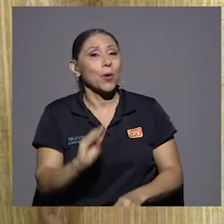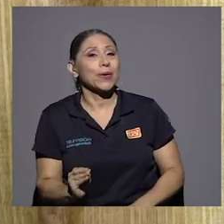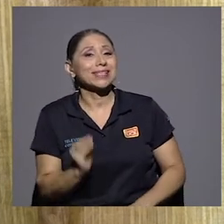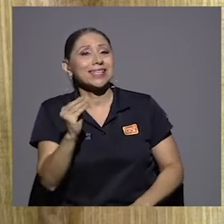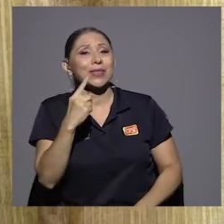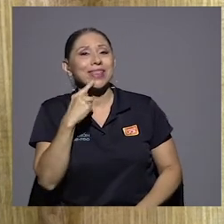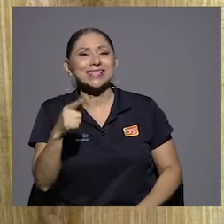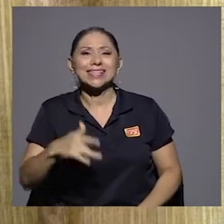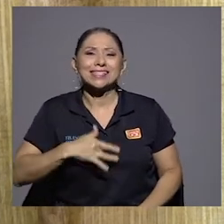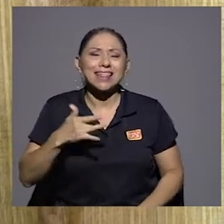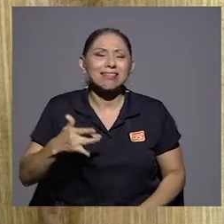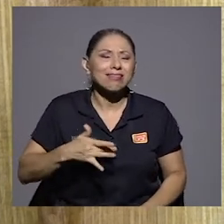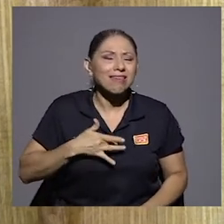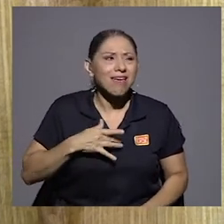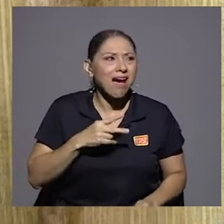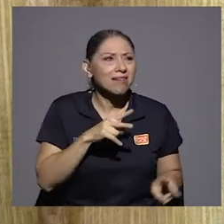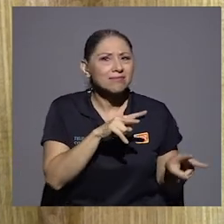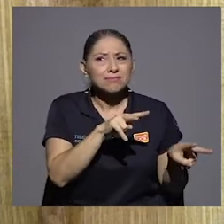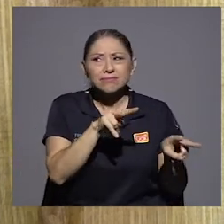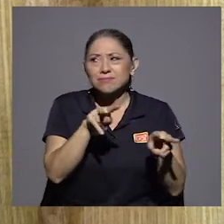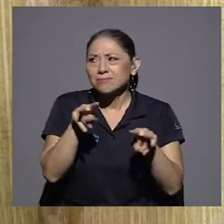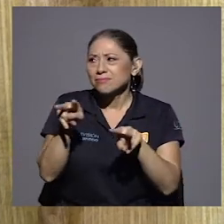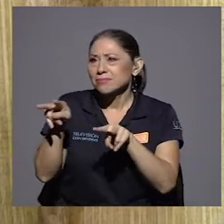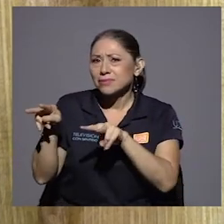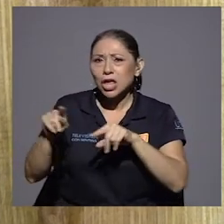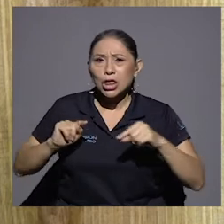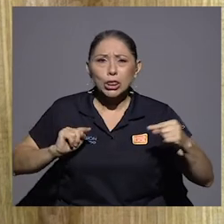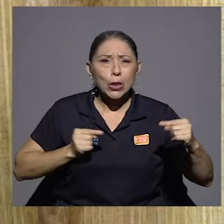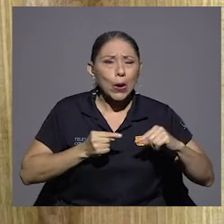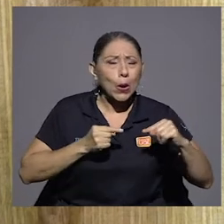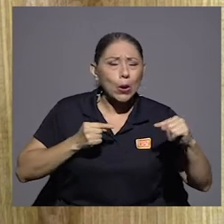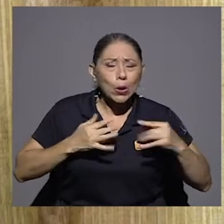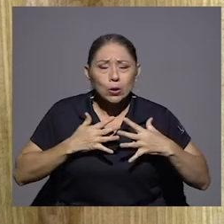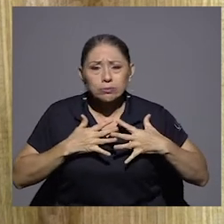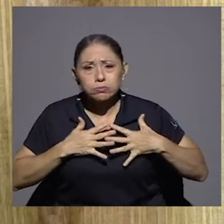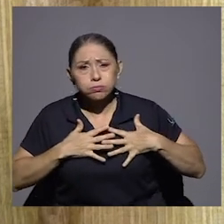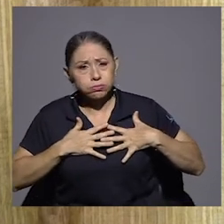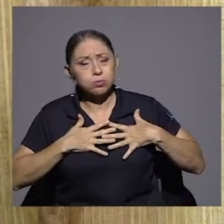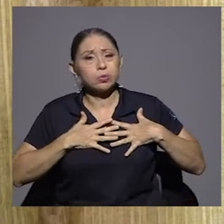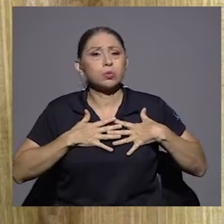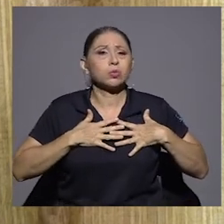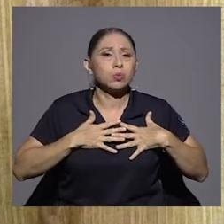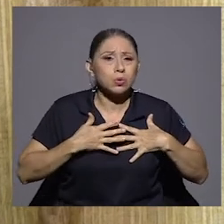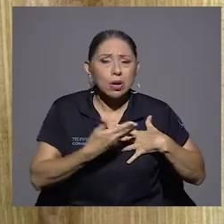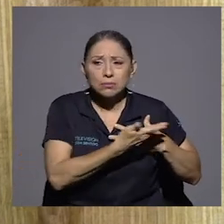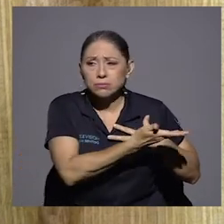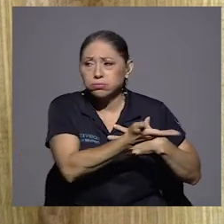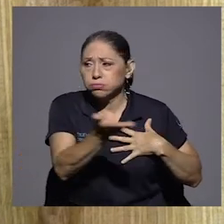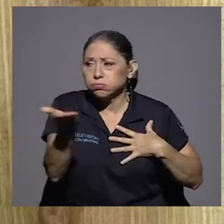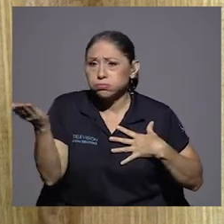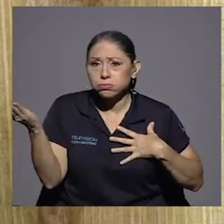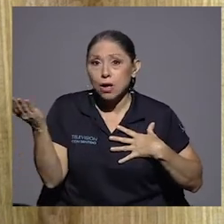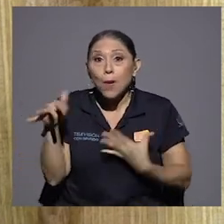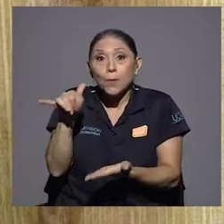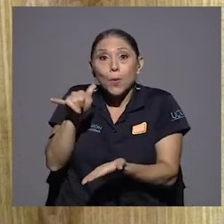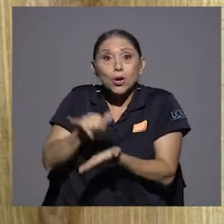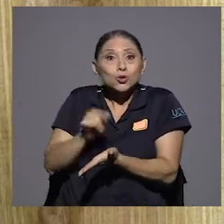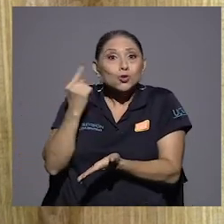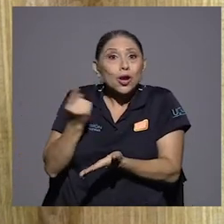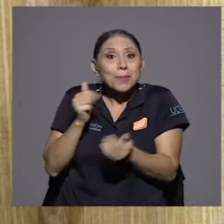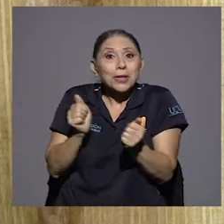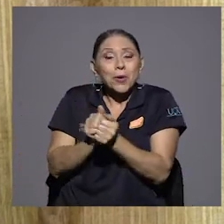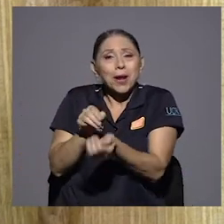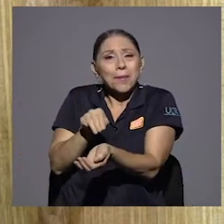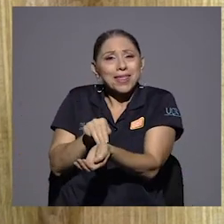y la miseria que nos rodean. Por eso la medicina era... la única forma de él poder retribuir.